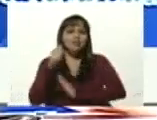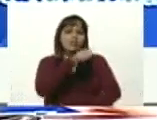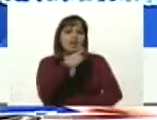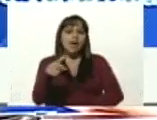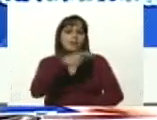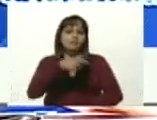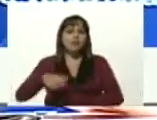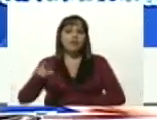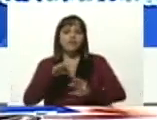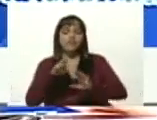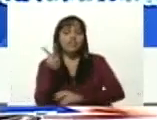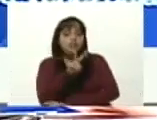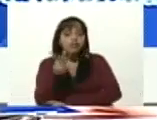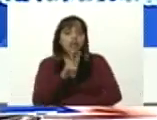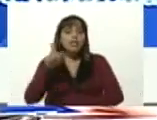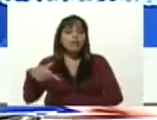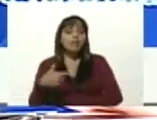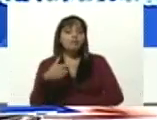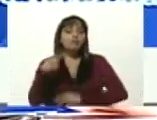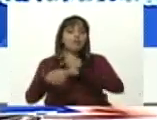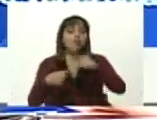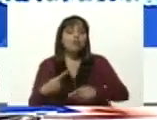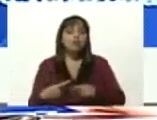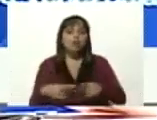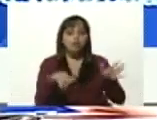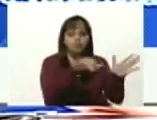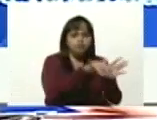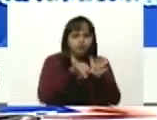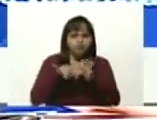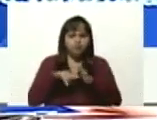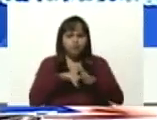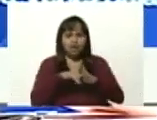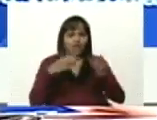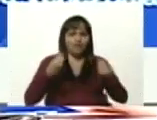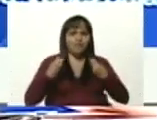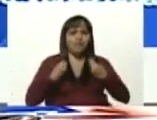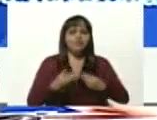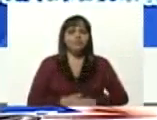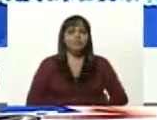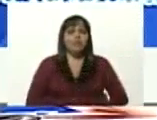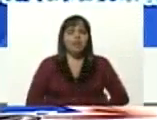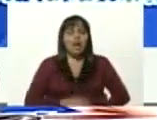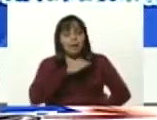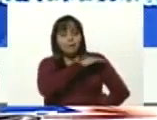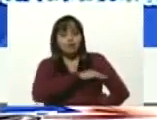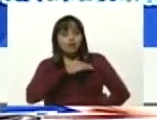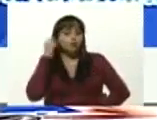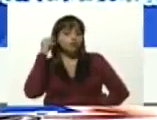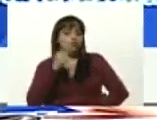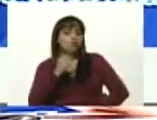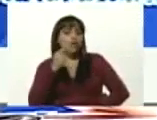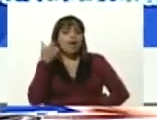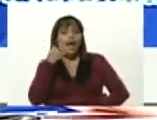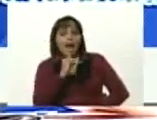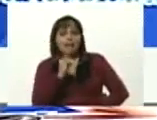venezolana a través del proceso de municipalización. El comandante Chávez veía en la misión Sucre un potencial cultural para nuestro pueblo, como parte